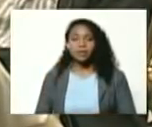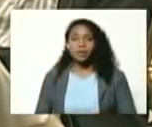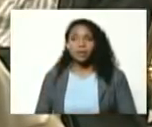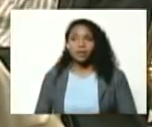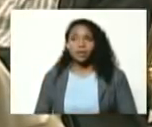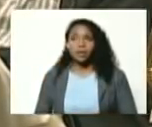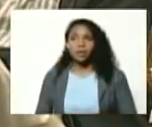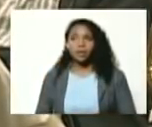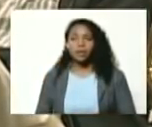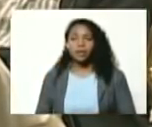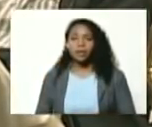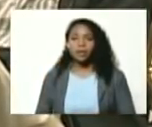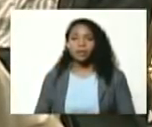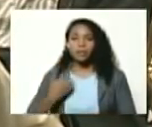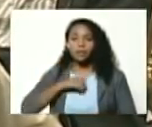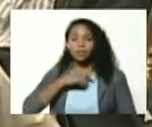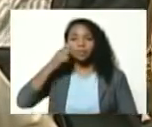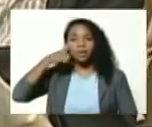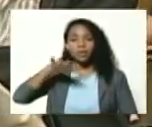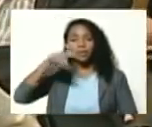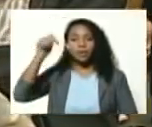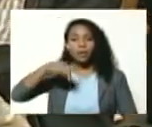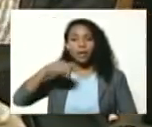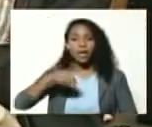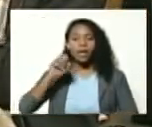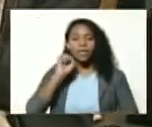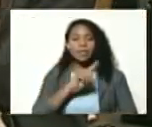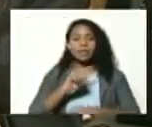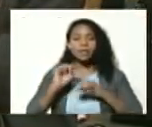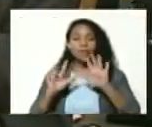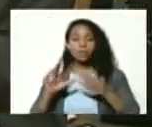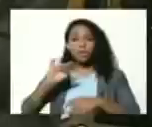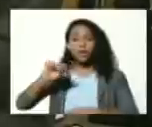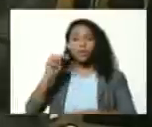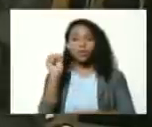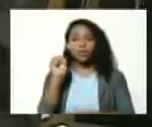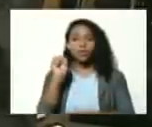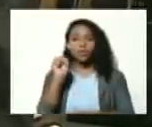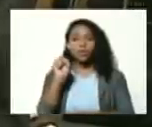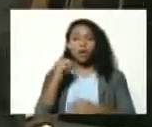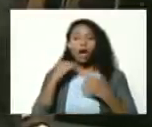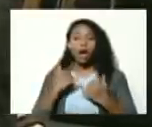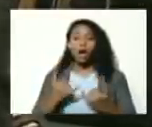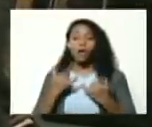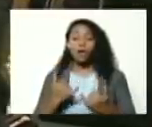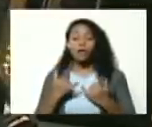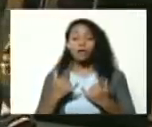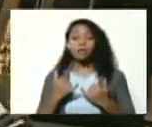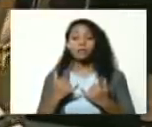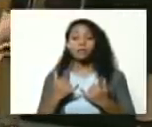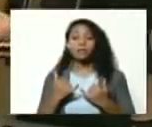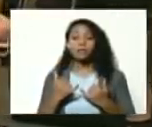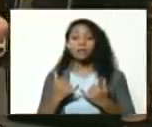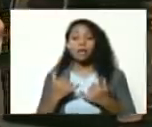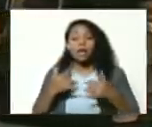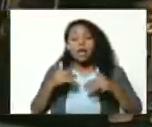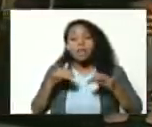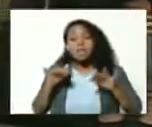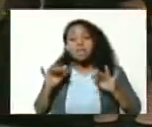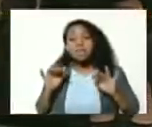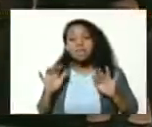hoy 18 de junio a horas apenas